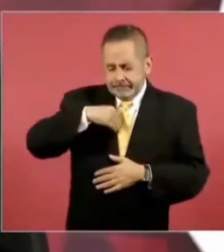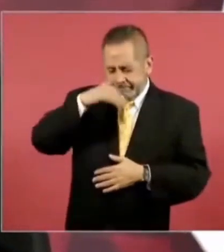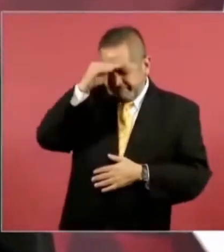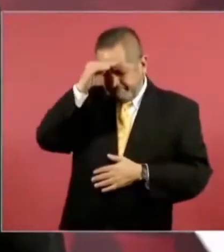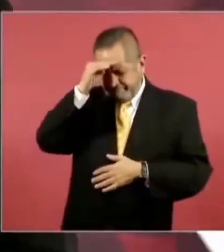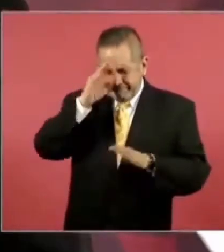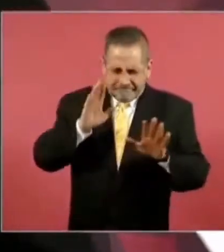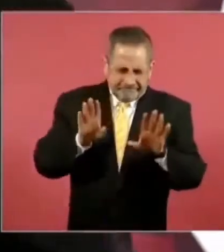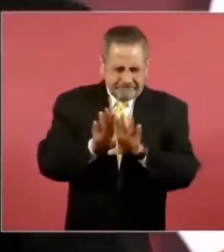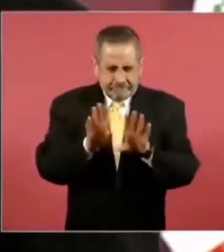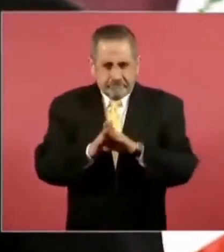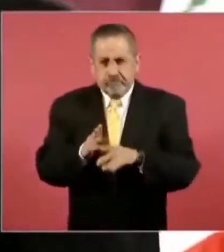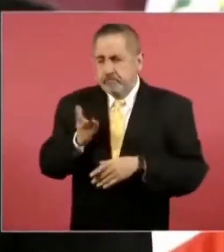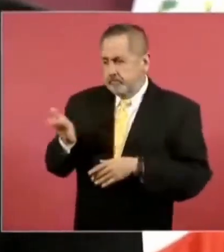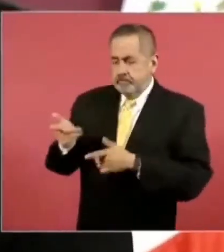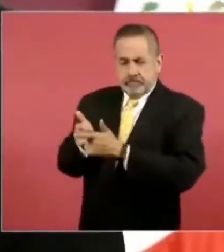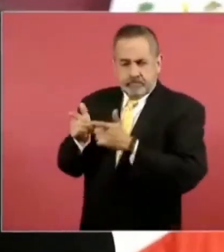un grupo que le pedí que me ayude de un de